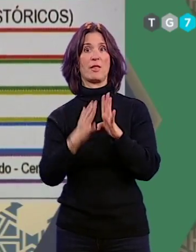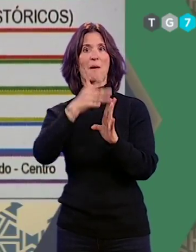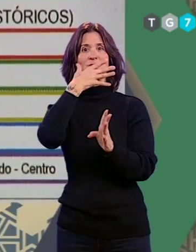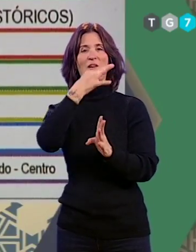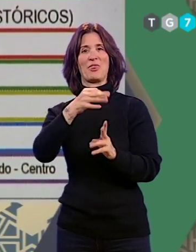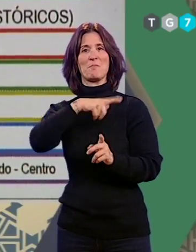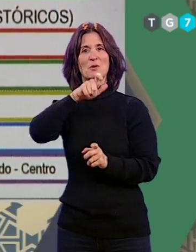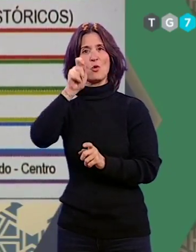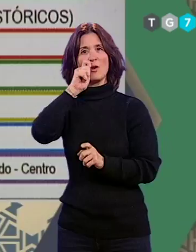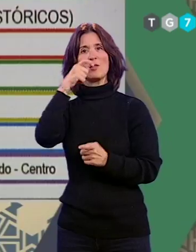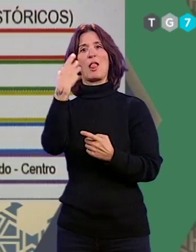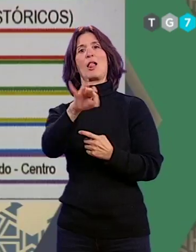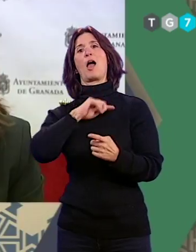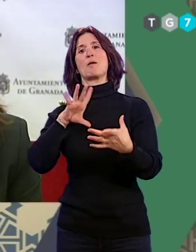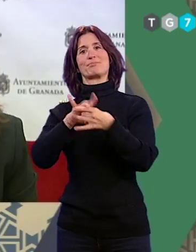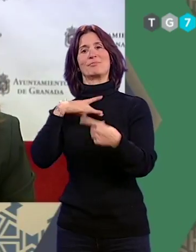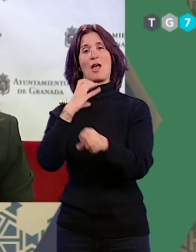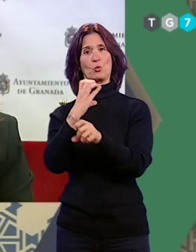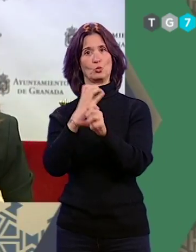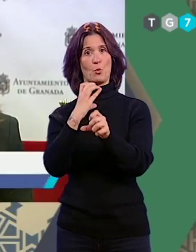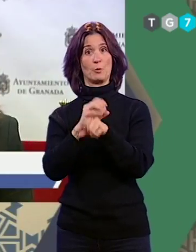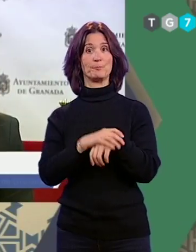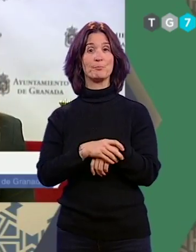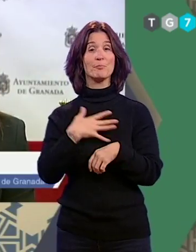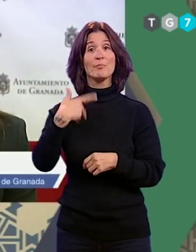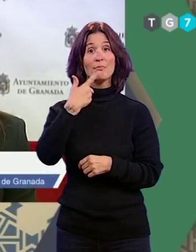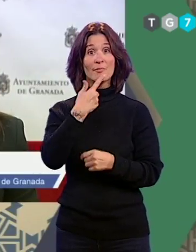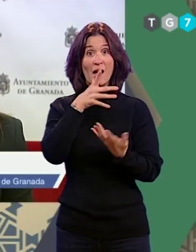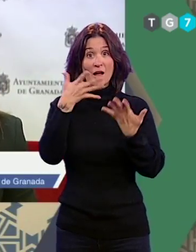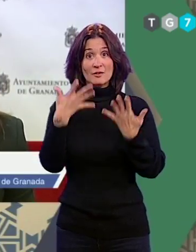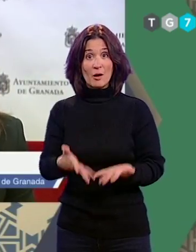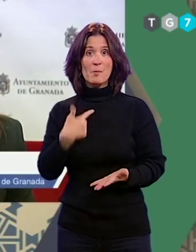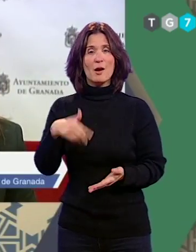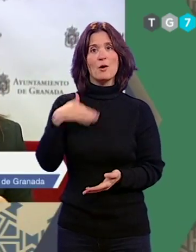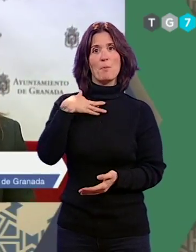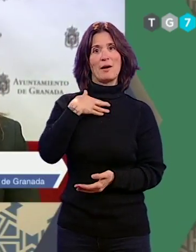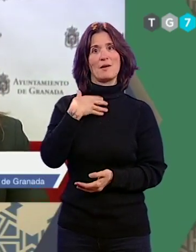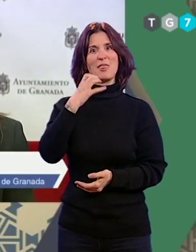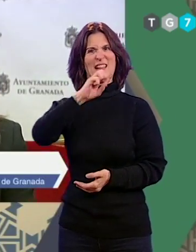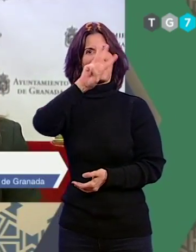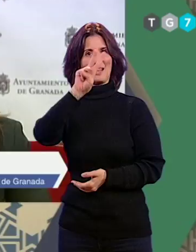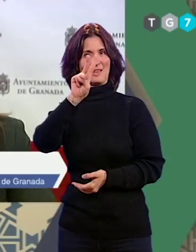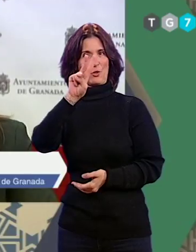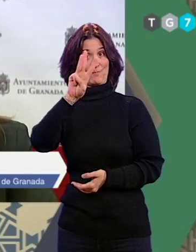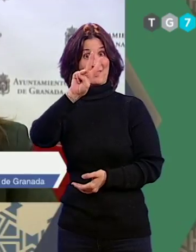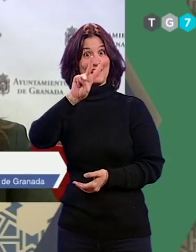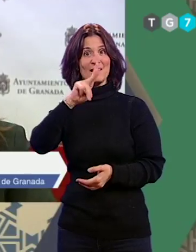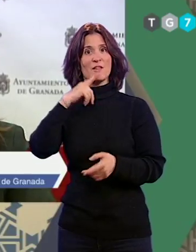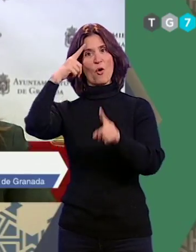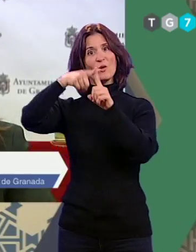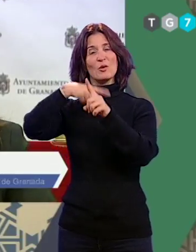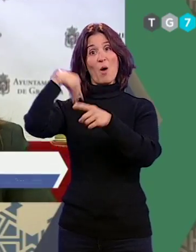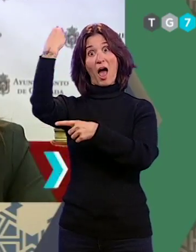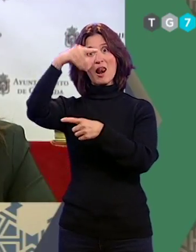identificación a los turistas. La gran novedad aquí es que recuperamos el 32, el C32, que era el que unía Alhambra con Albaicín.